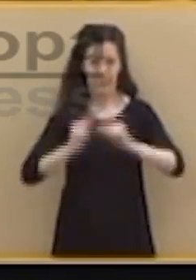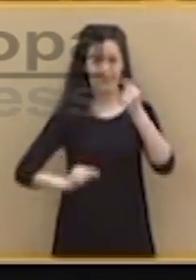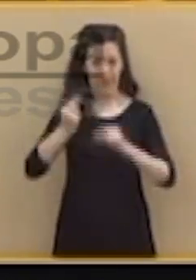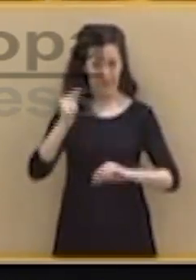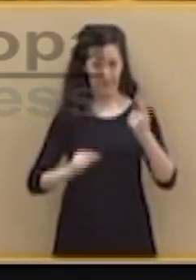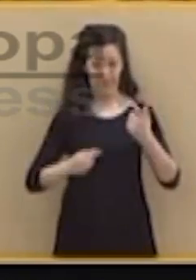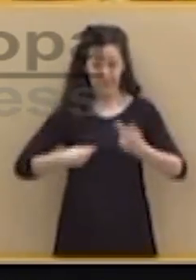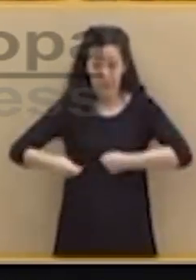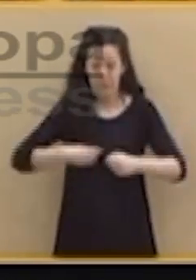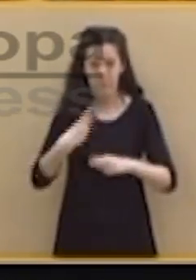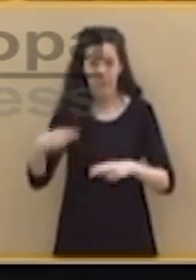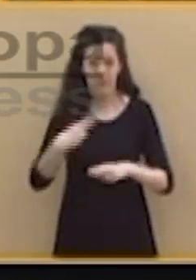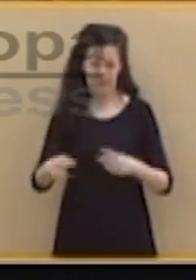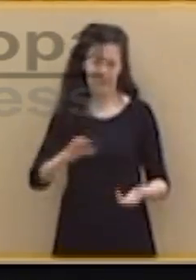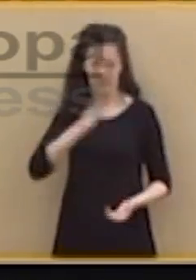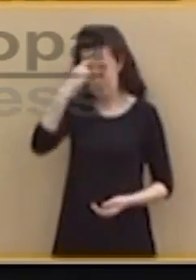política, señor Montoro.